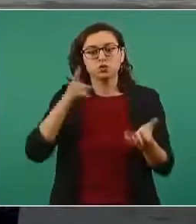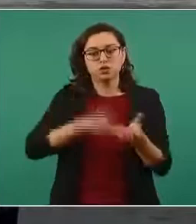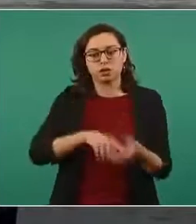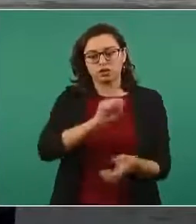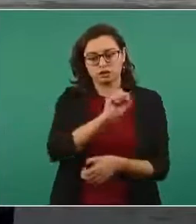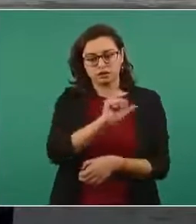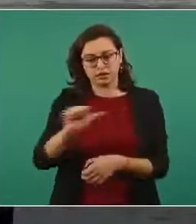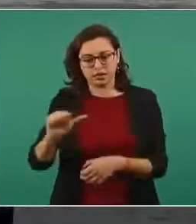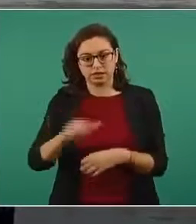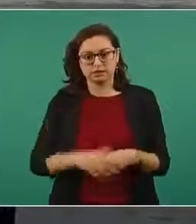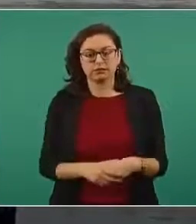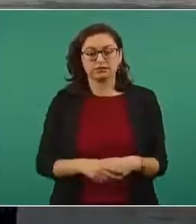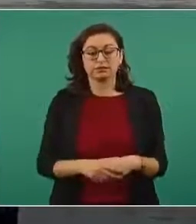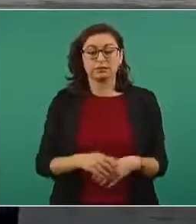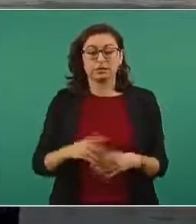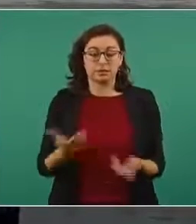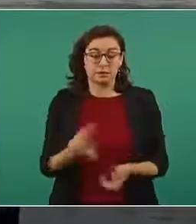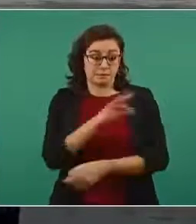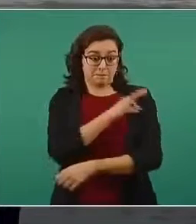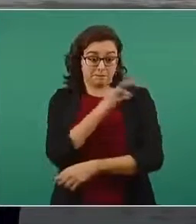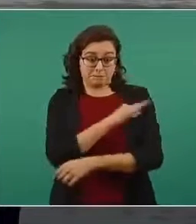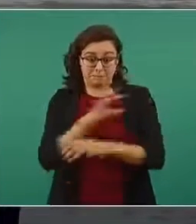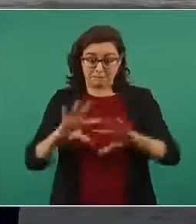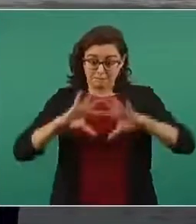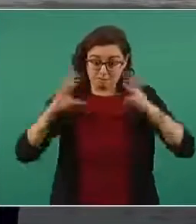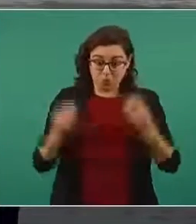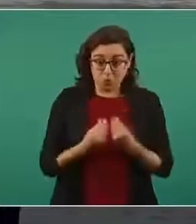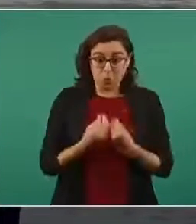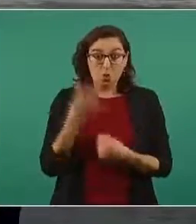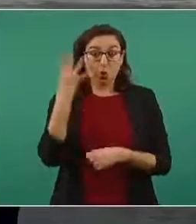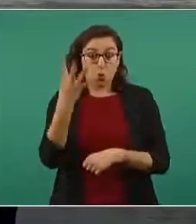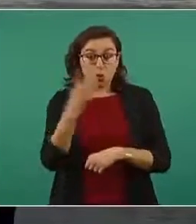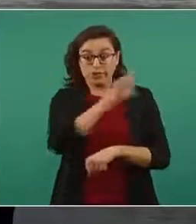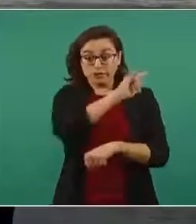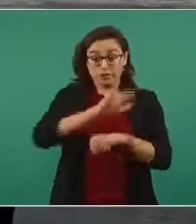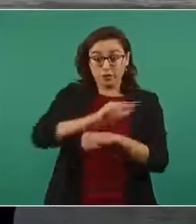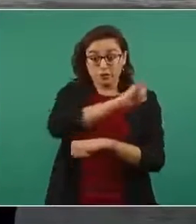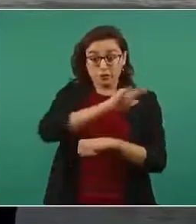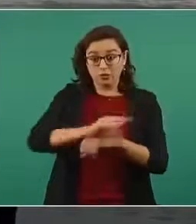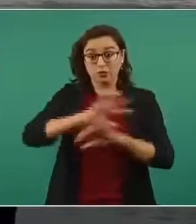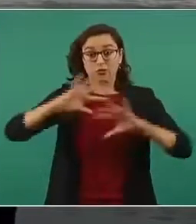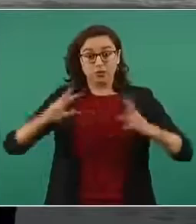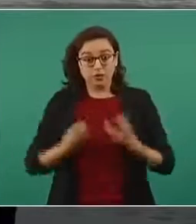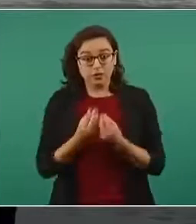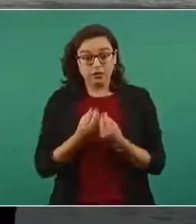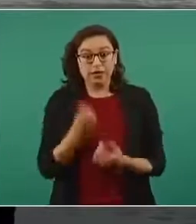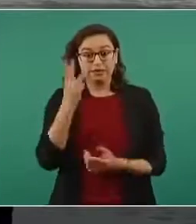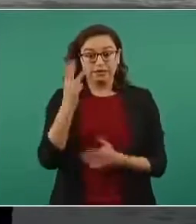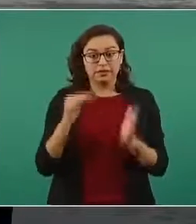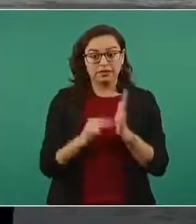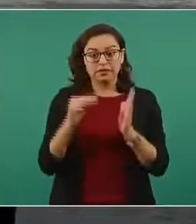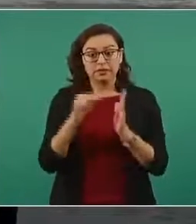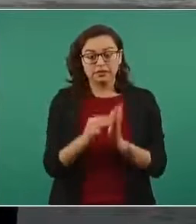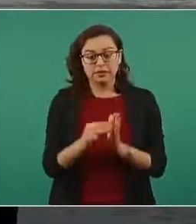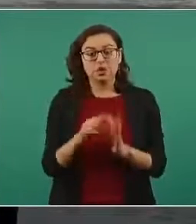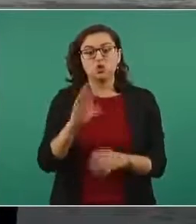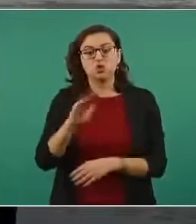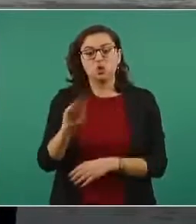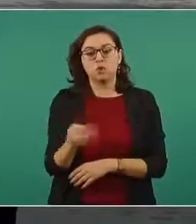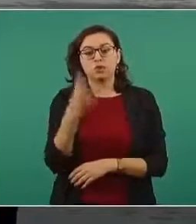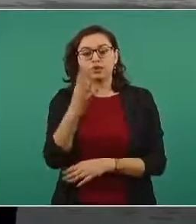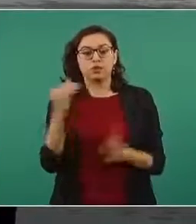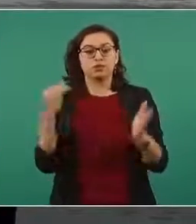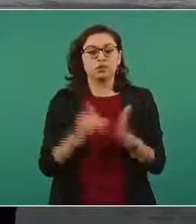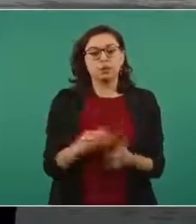Salud. El total de dosis que estamos recibiendo en los cuatro vuelos el día de hoy son 3.094